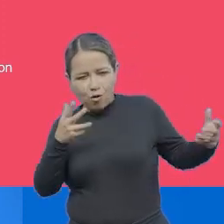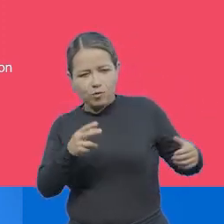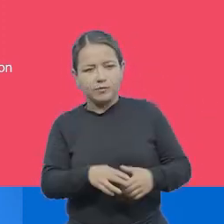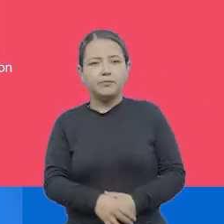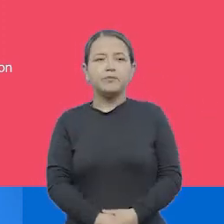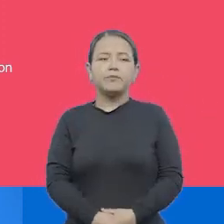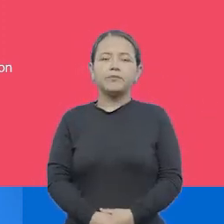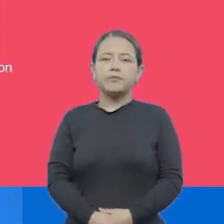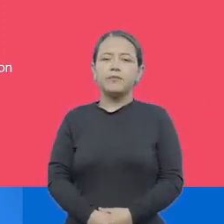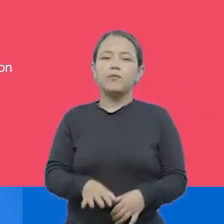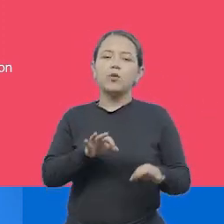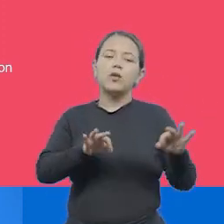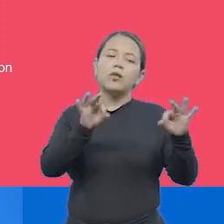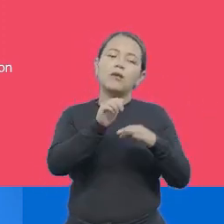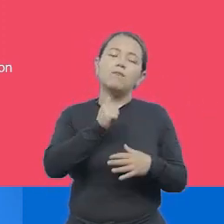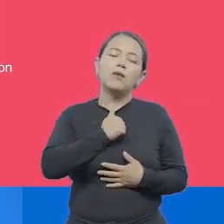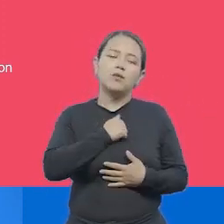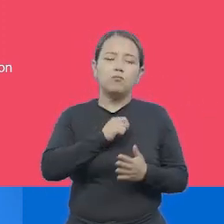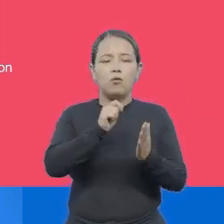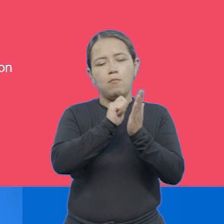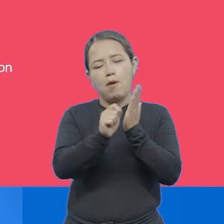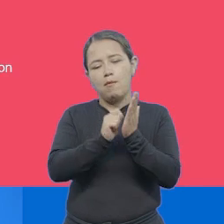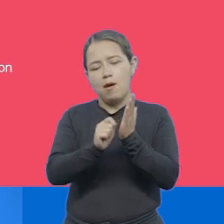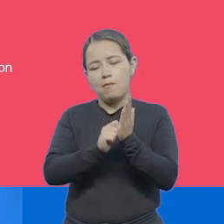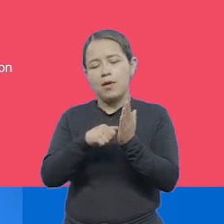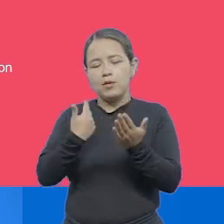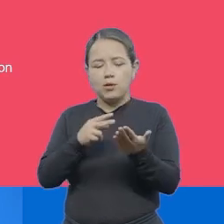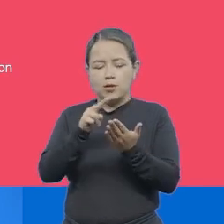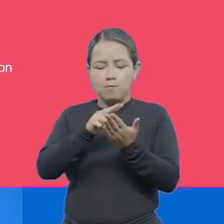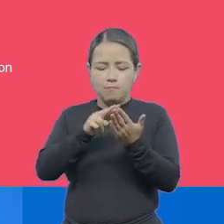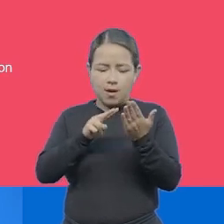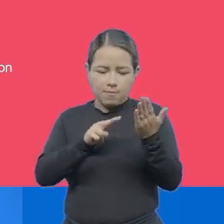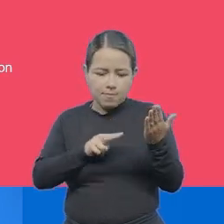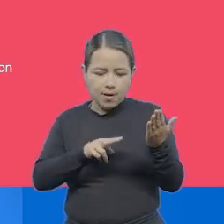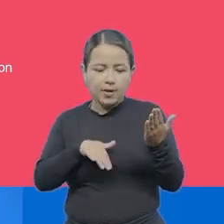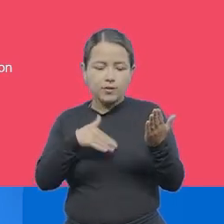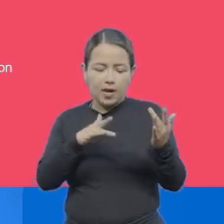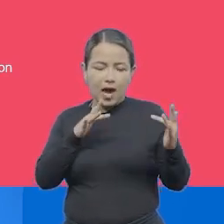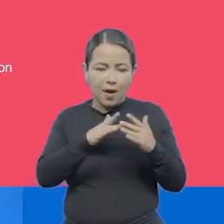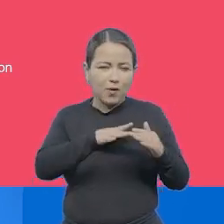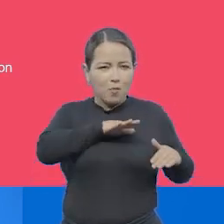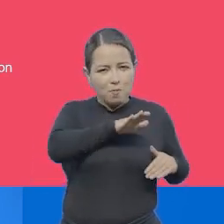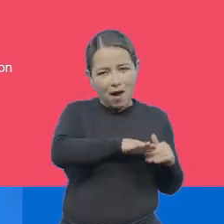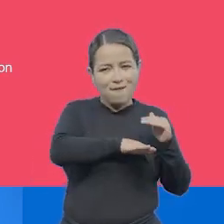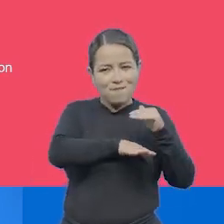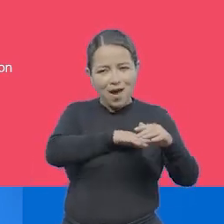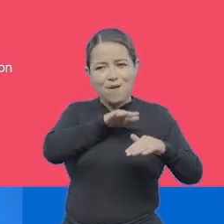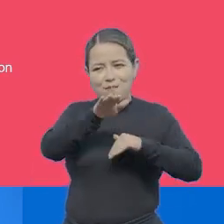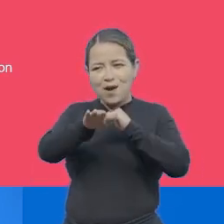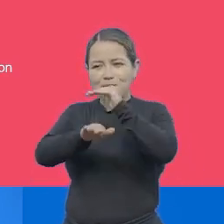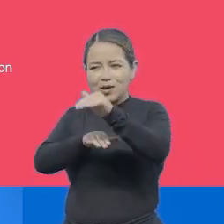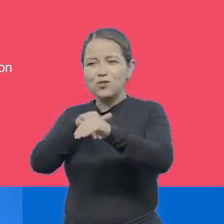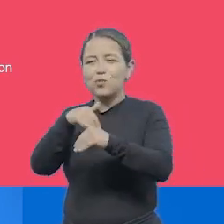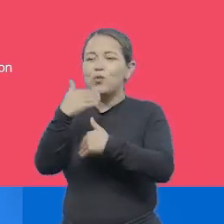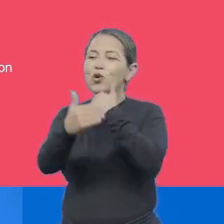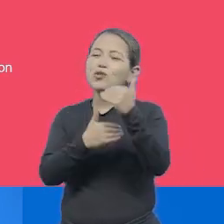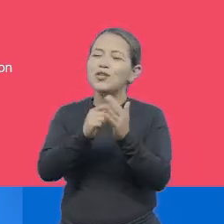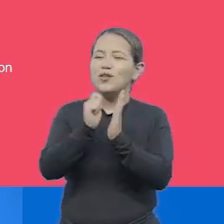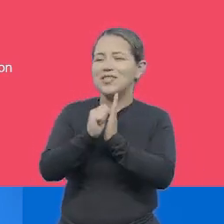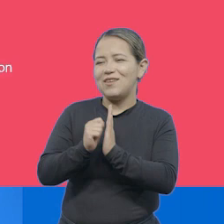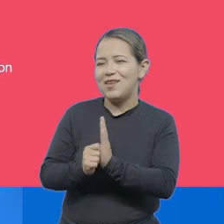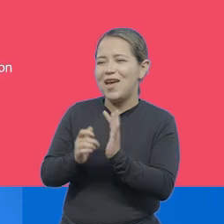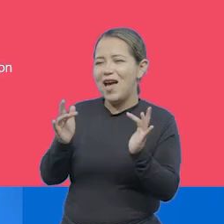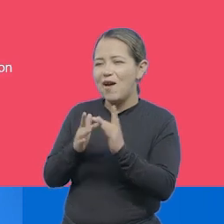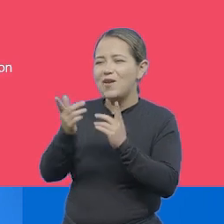es que ustedes puedan hacer el ejercicio de escritura, luego el de la revisión, para terminar con las fases que corresponden al proceso